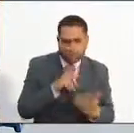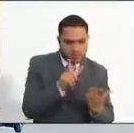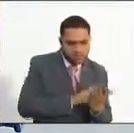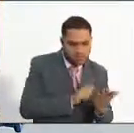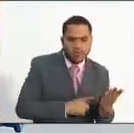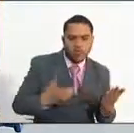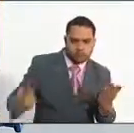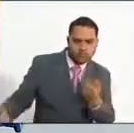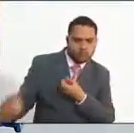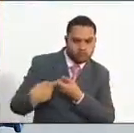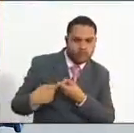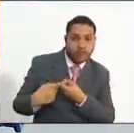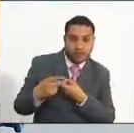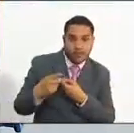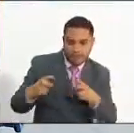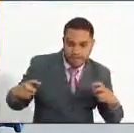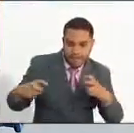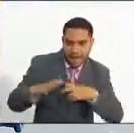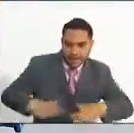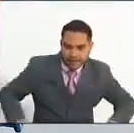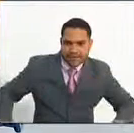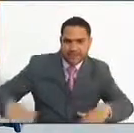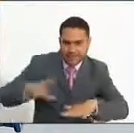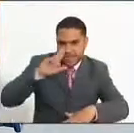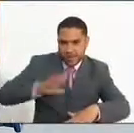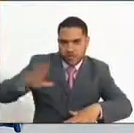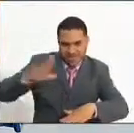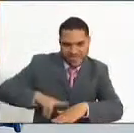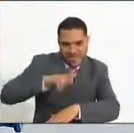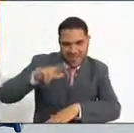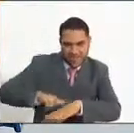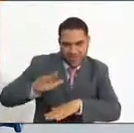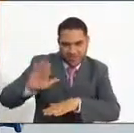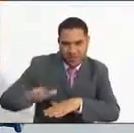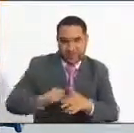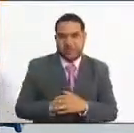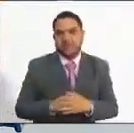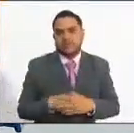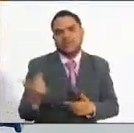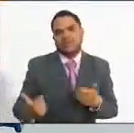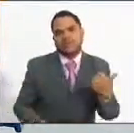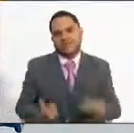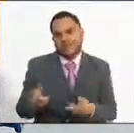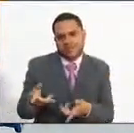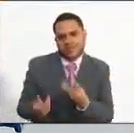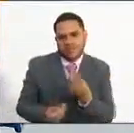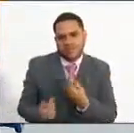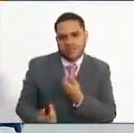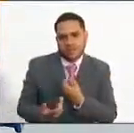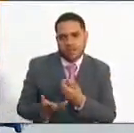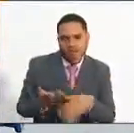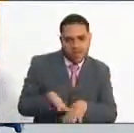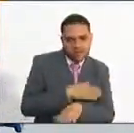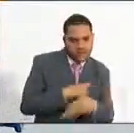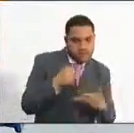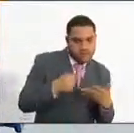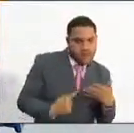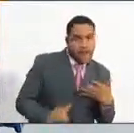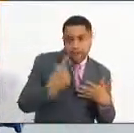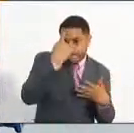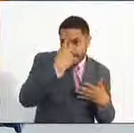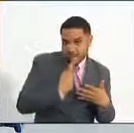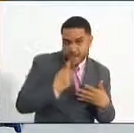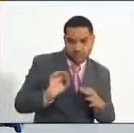Importante en parques nacionales tener en cuenta que es una convocatoria que exige unos perfiles muy